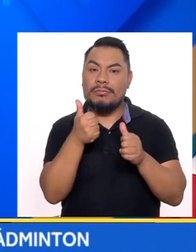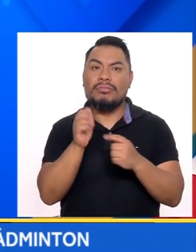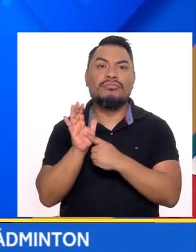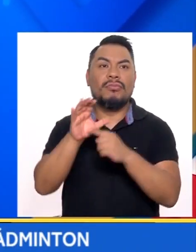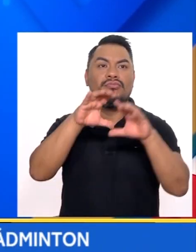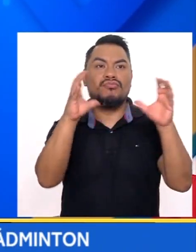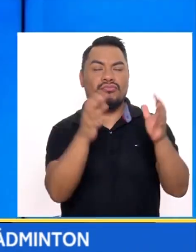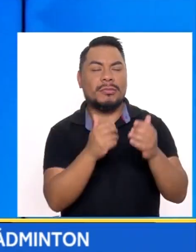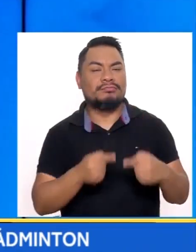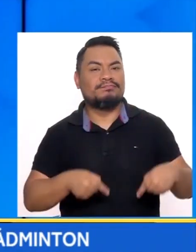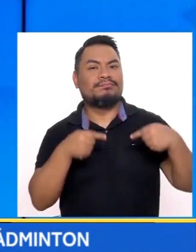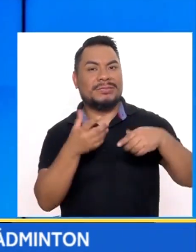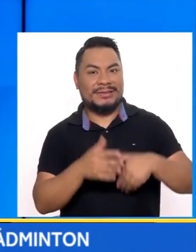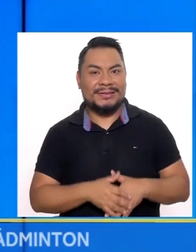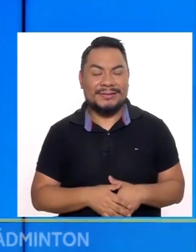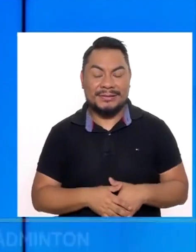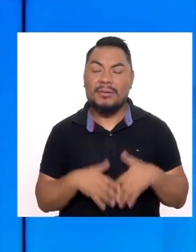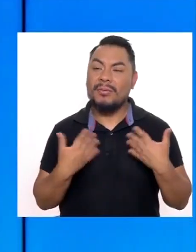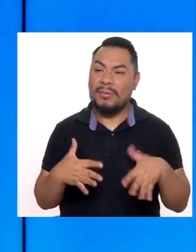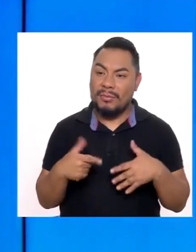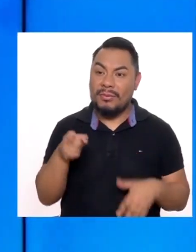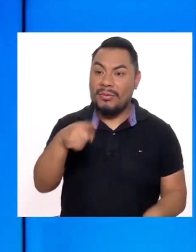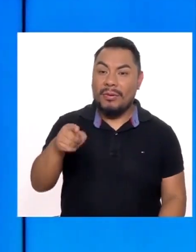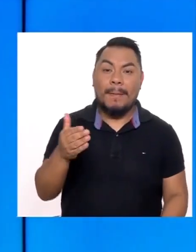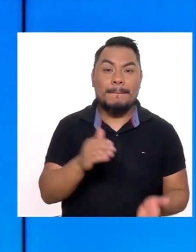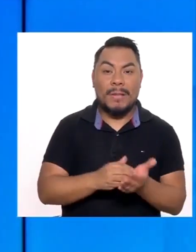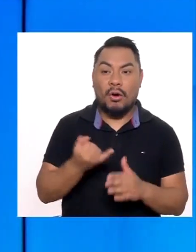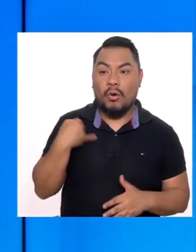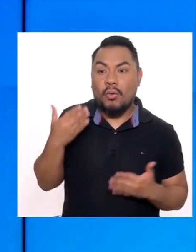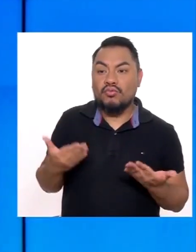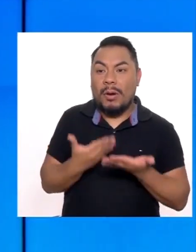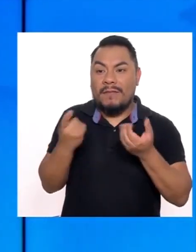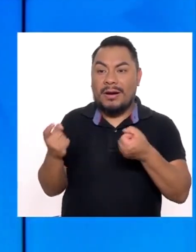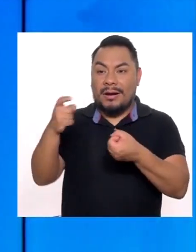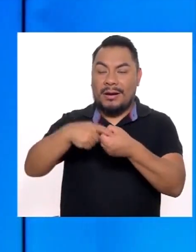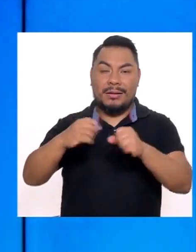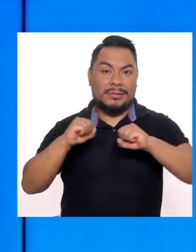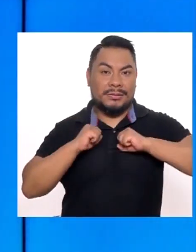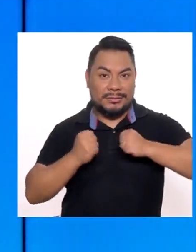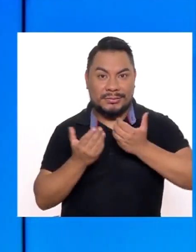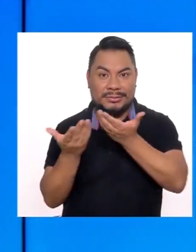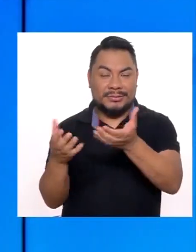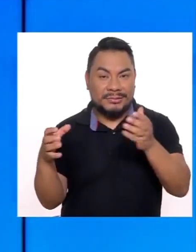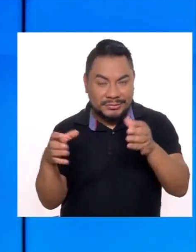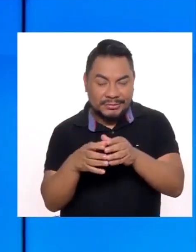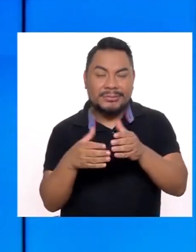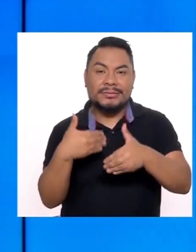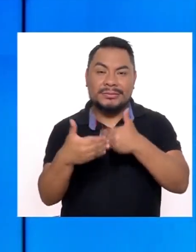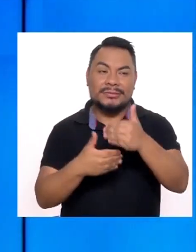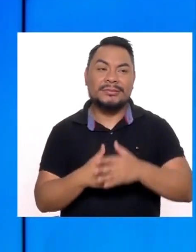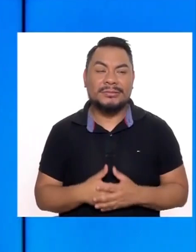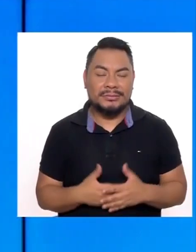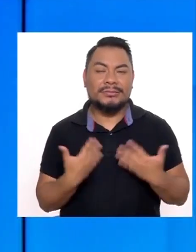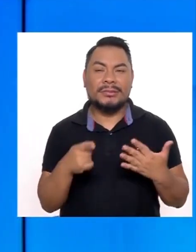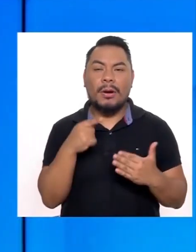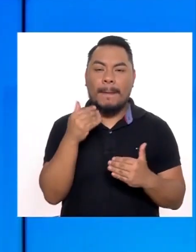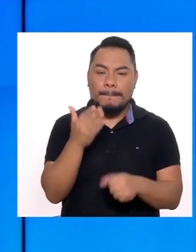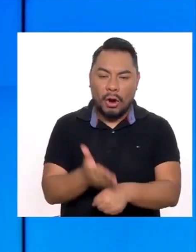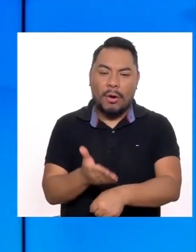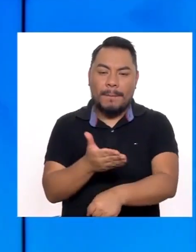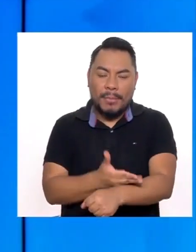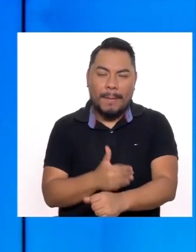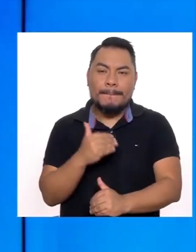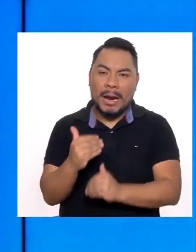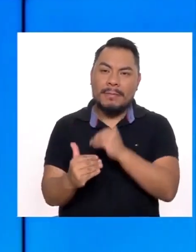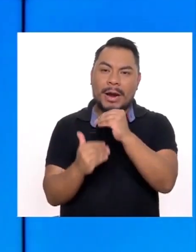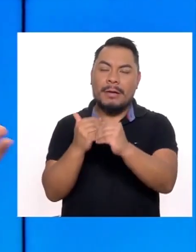Y qué bueno Que pueden estar Ustedes también Los más jóvenes Que han ingresado A este deporte Y escalando Y